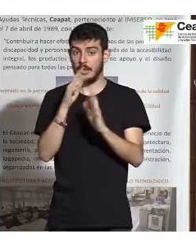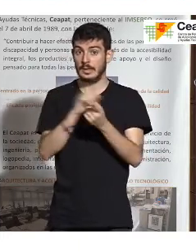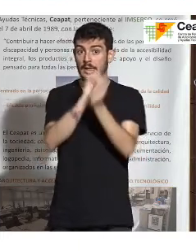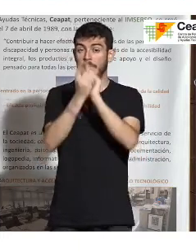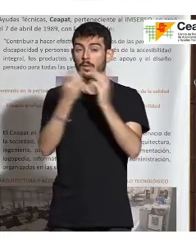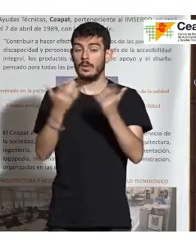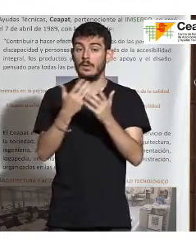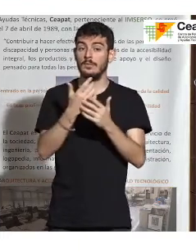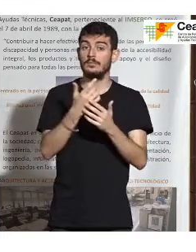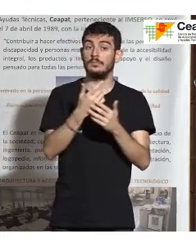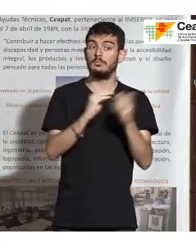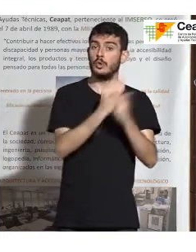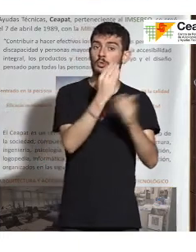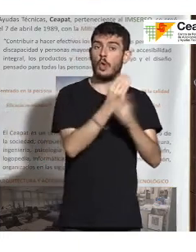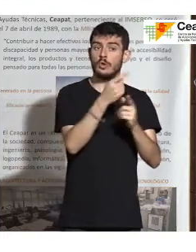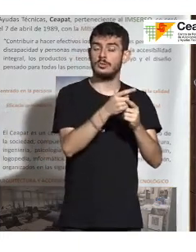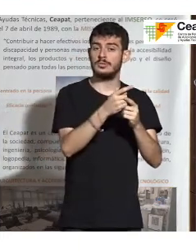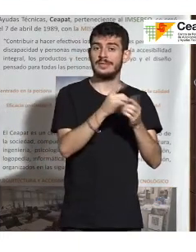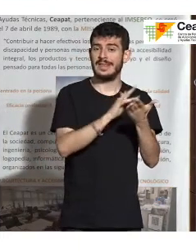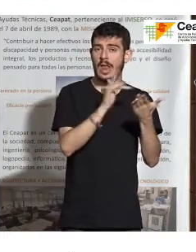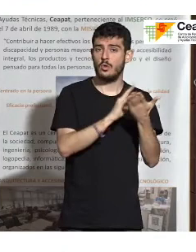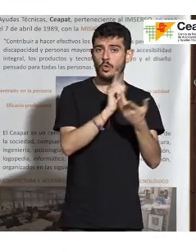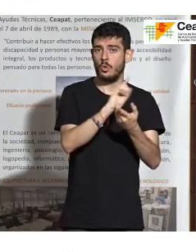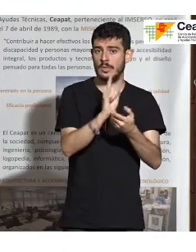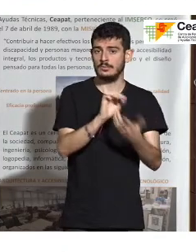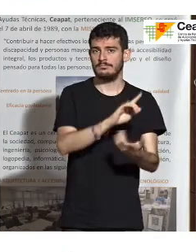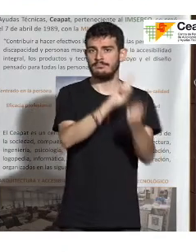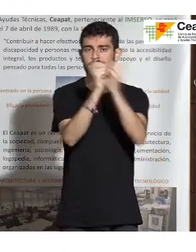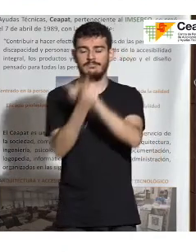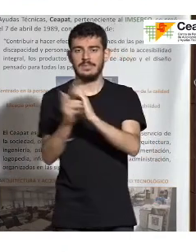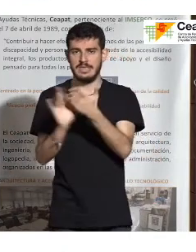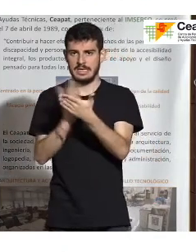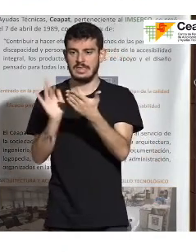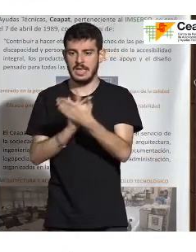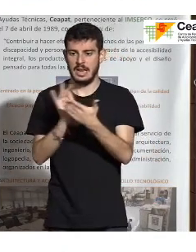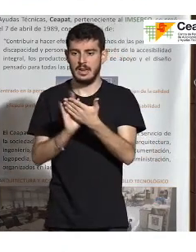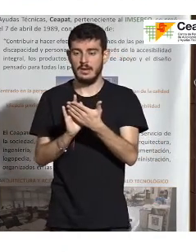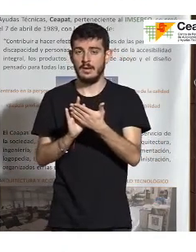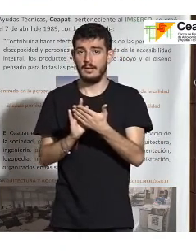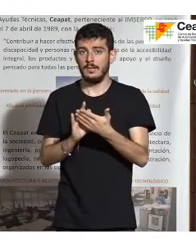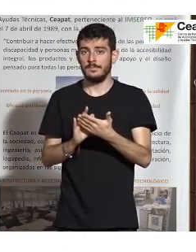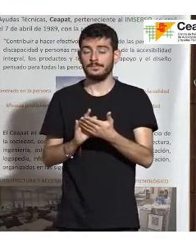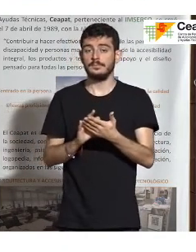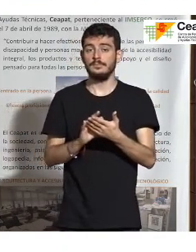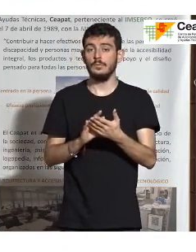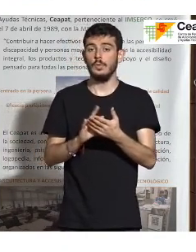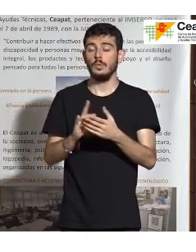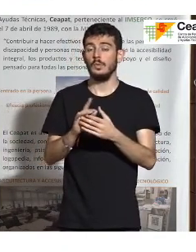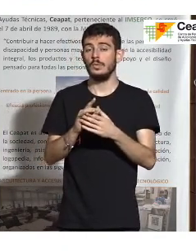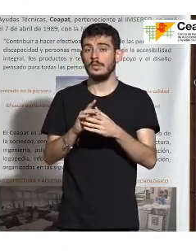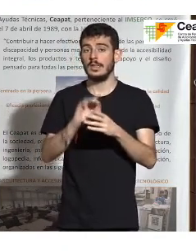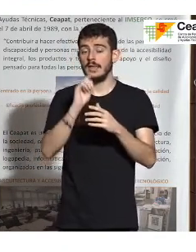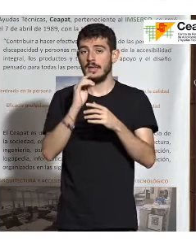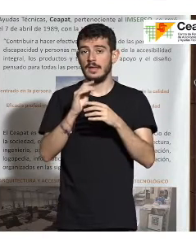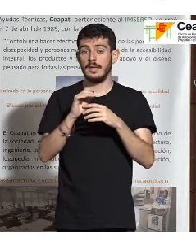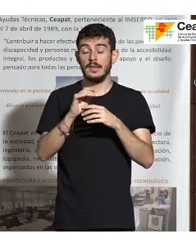dispositivos basados en infraestructura analógica a digital, con dispositivos de comunicación IP. Es algo que también